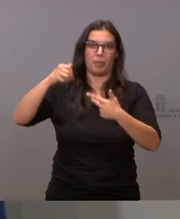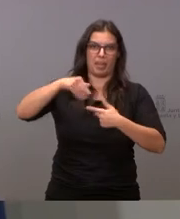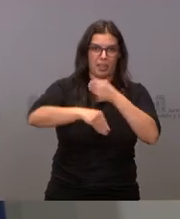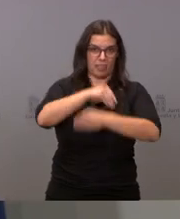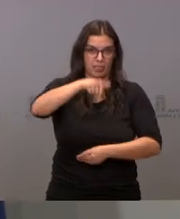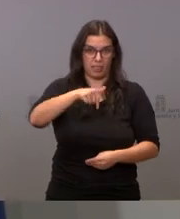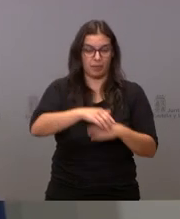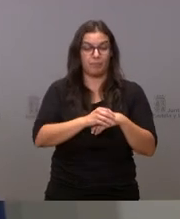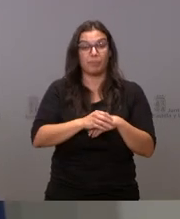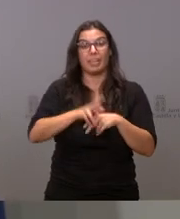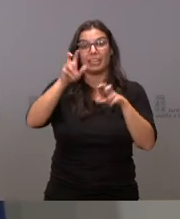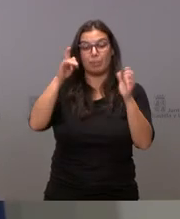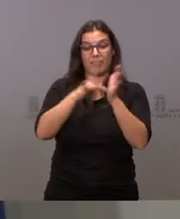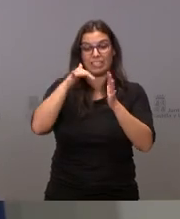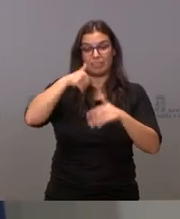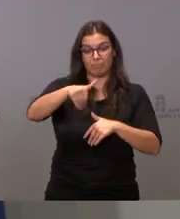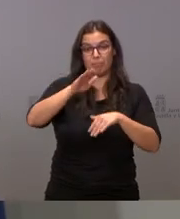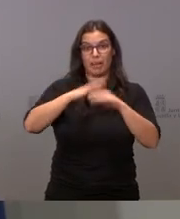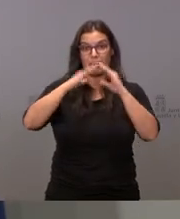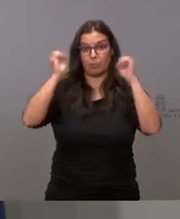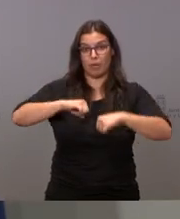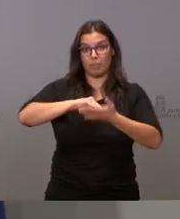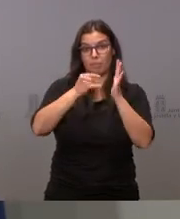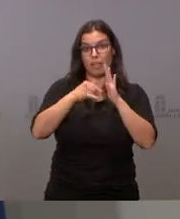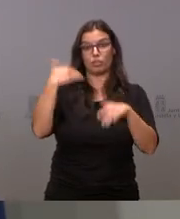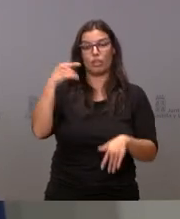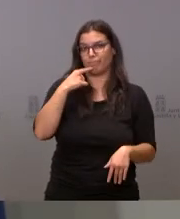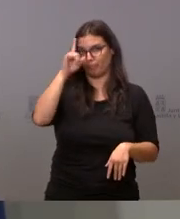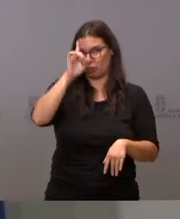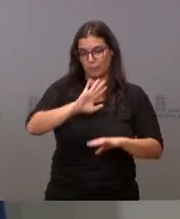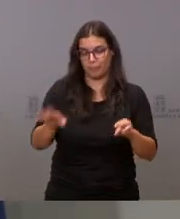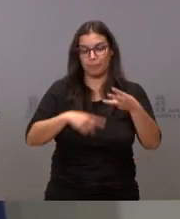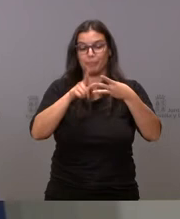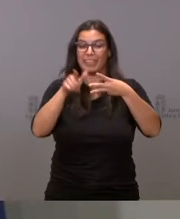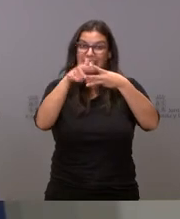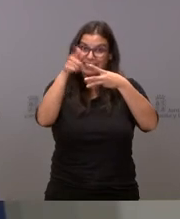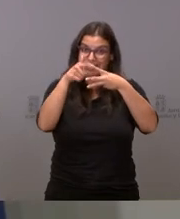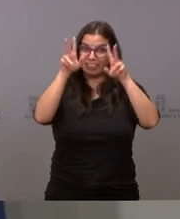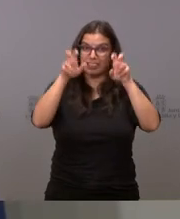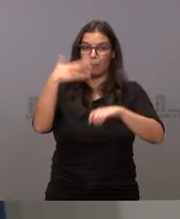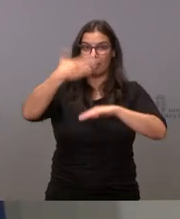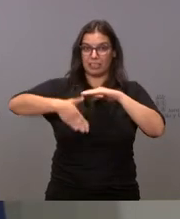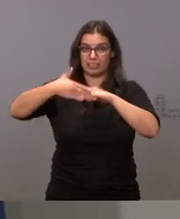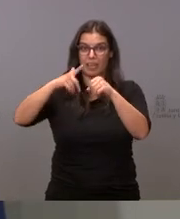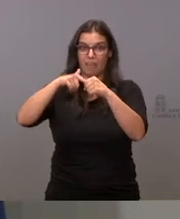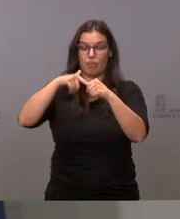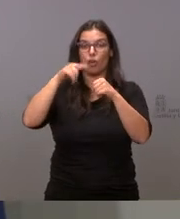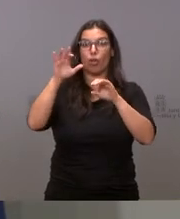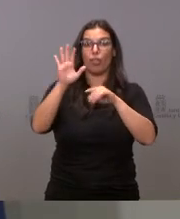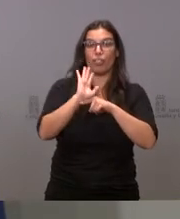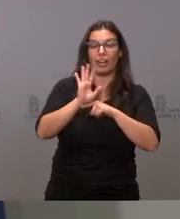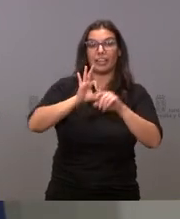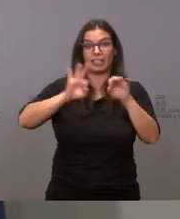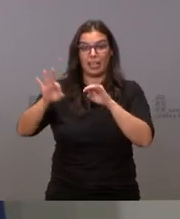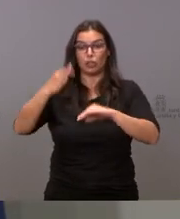la aprobación del plan Soria no se la puedo decir y sobre el asunto de los cines y teatros en principio los cines y teatros saben ustedes